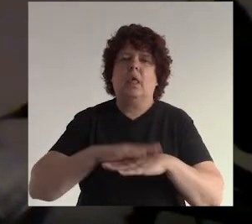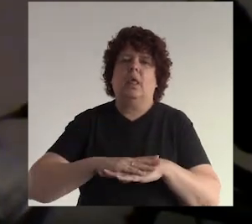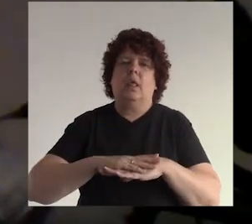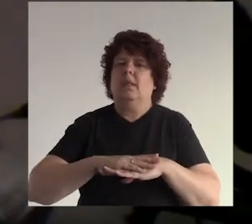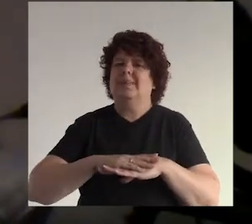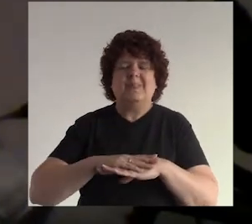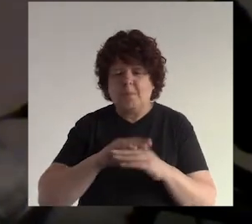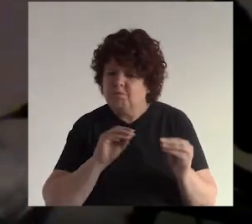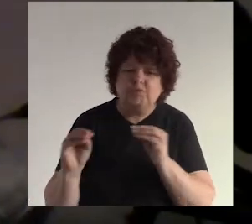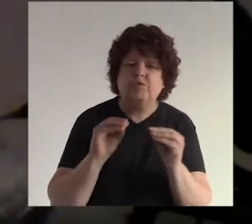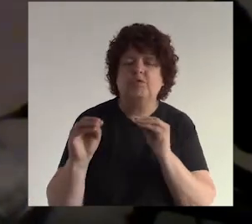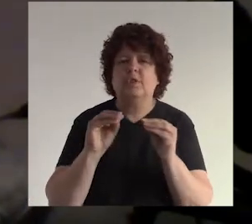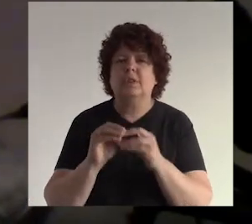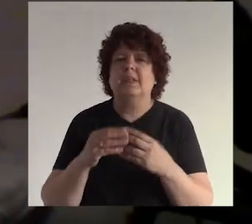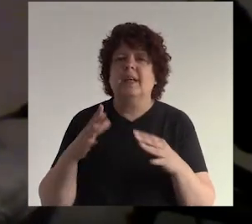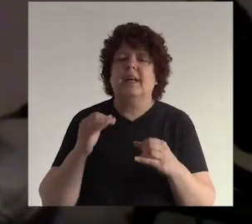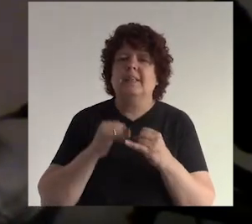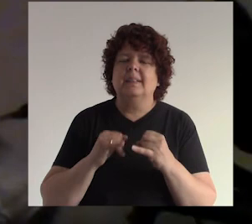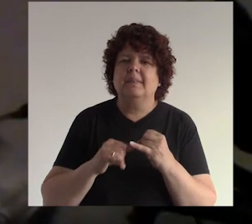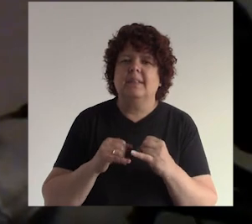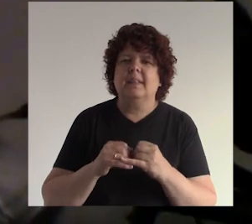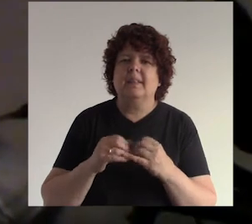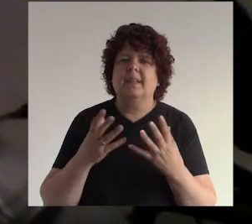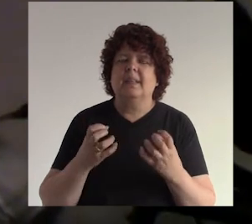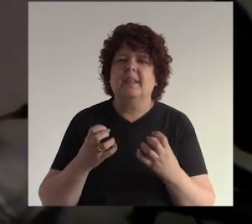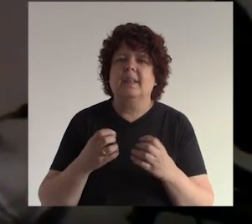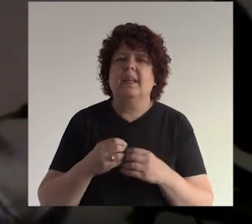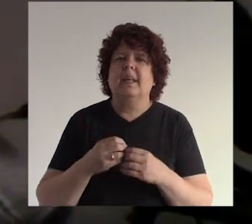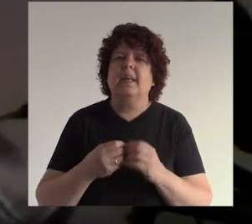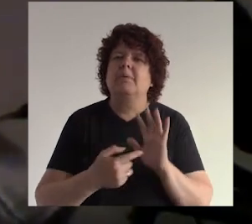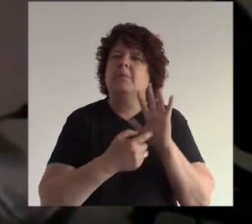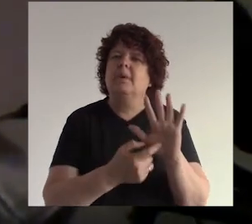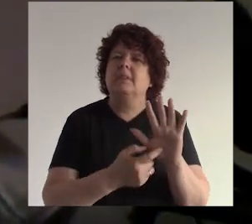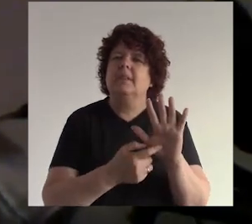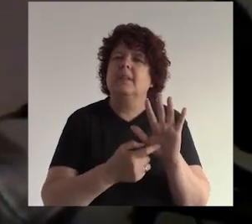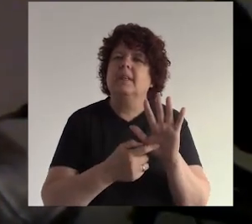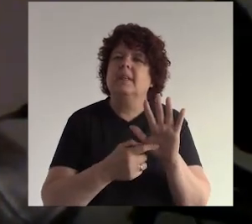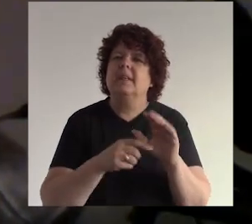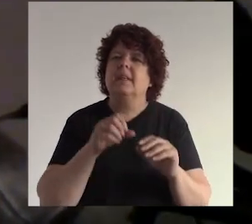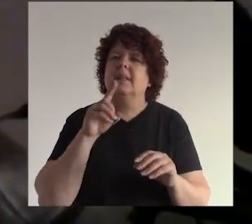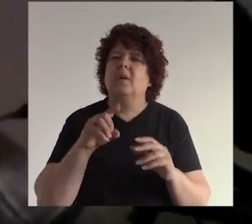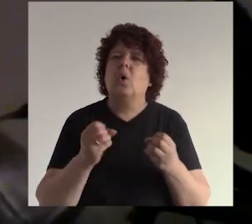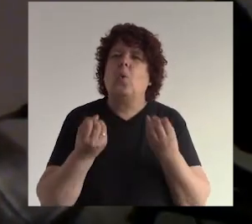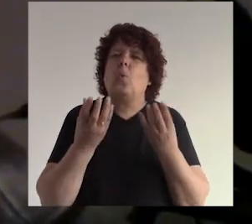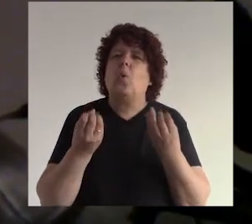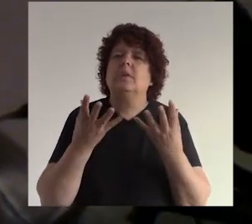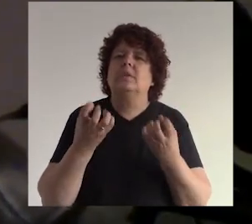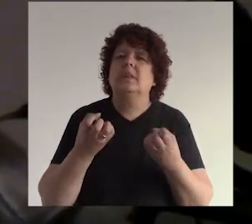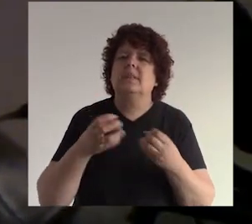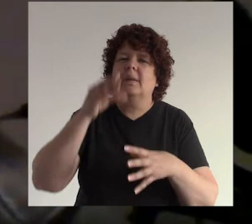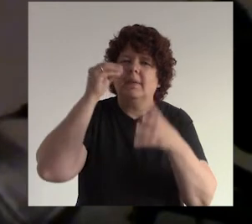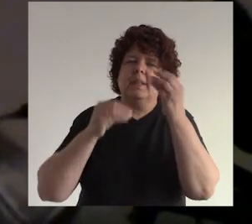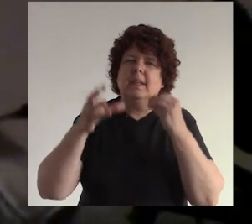quieto ¿no? pero antes de cerrar la transmisión me gustaría por favor que me muestren recuerda que al inicio hicimos ¿cuánto quieres